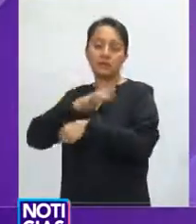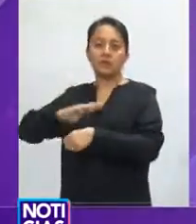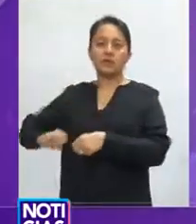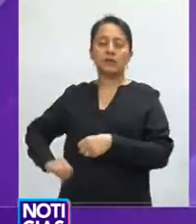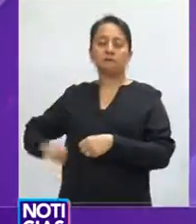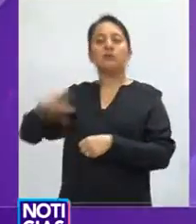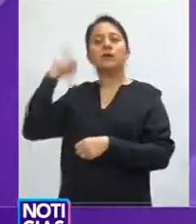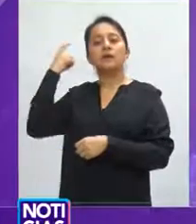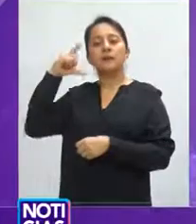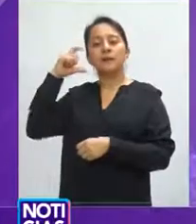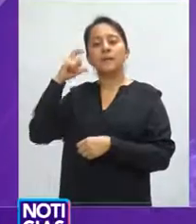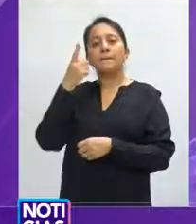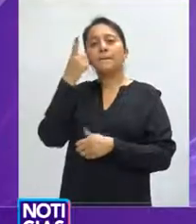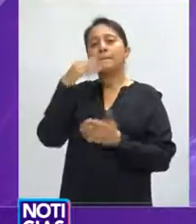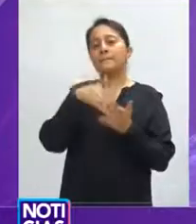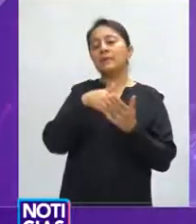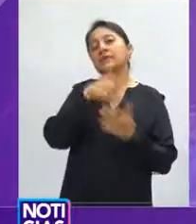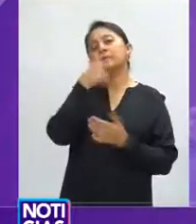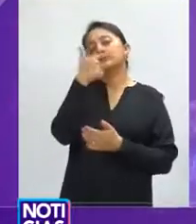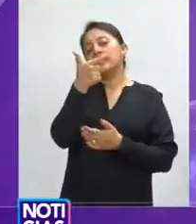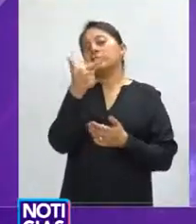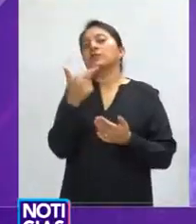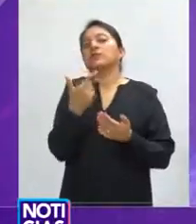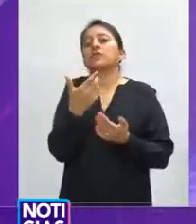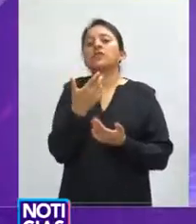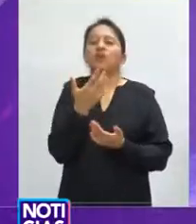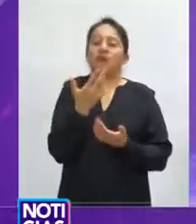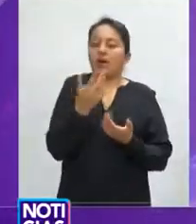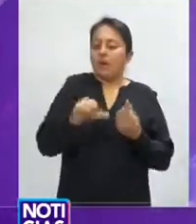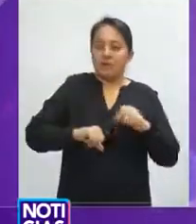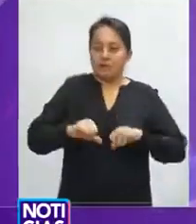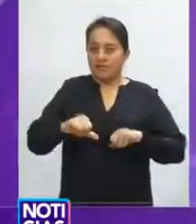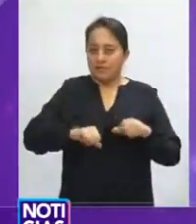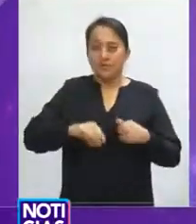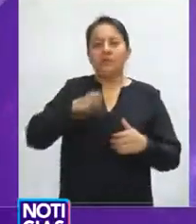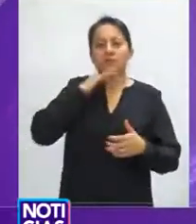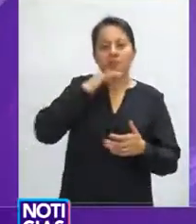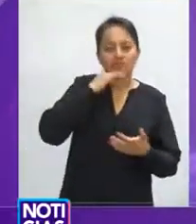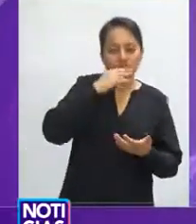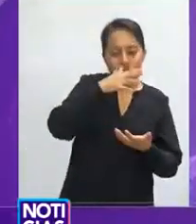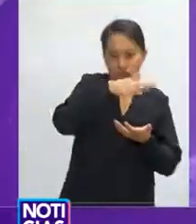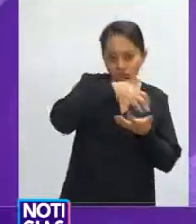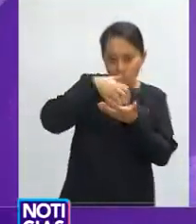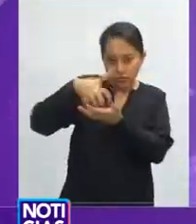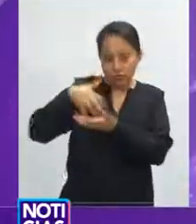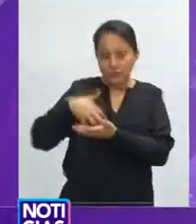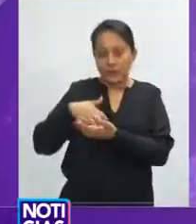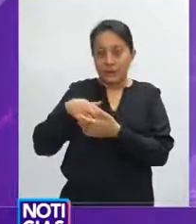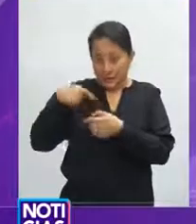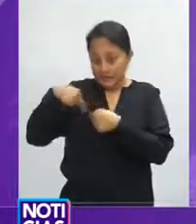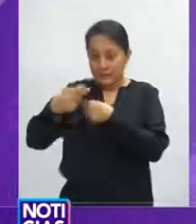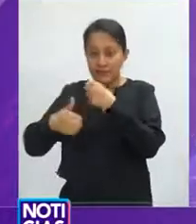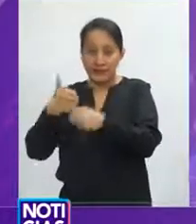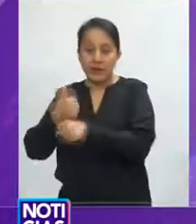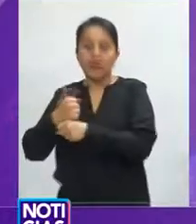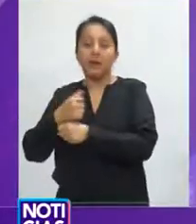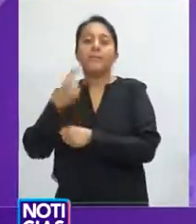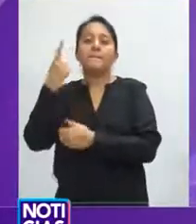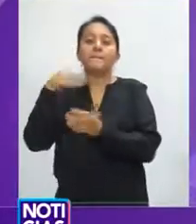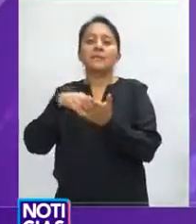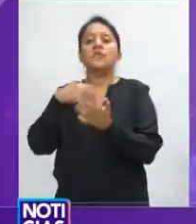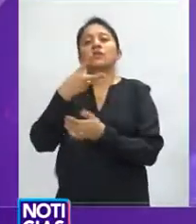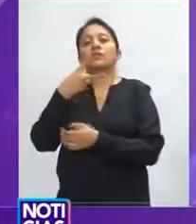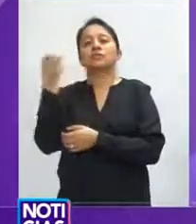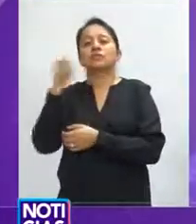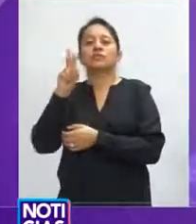Canaco. González Valle comentó que el año pasado en el municipio de Querétaro se tenían contratados 1.107 servicios especiales de